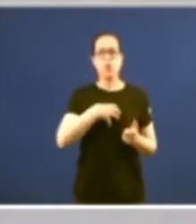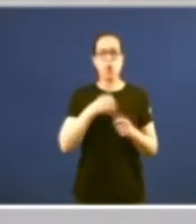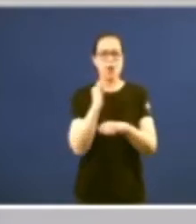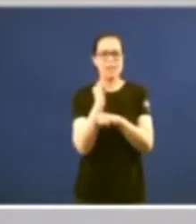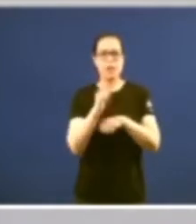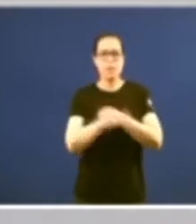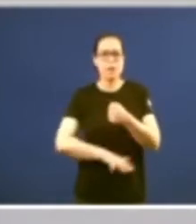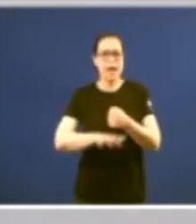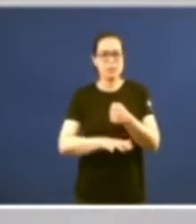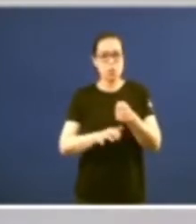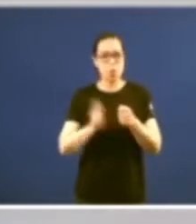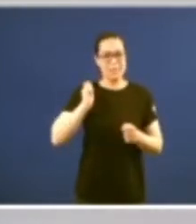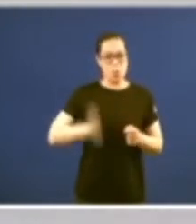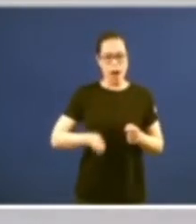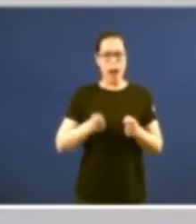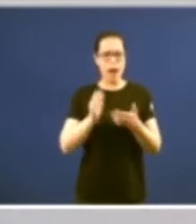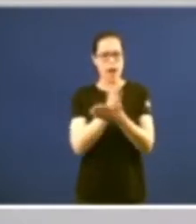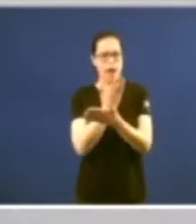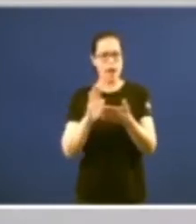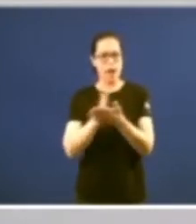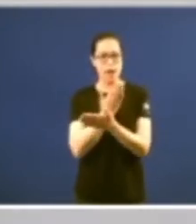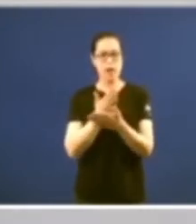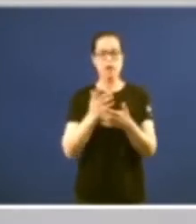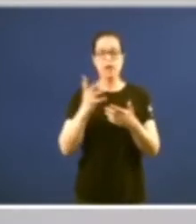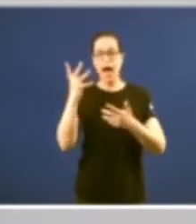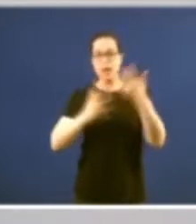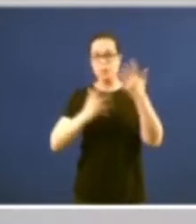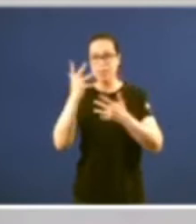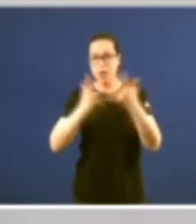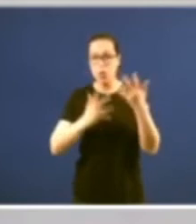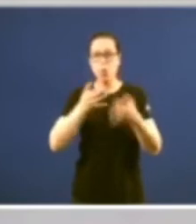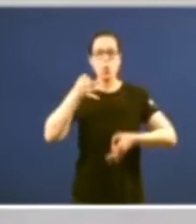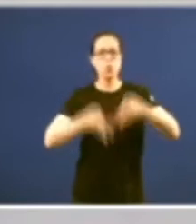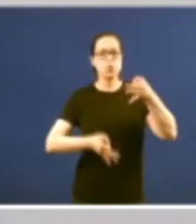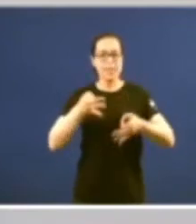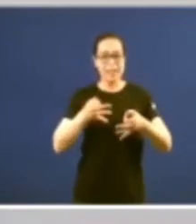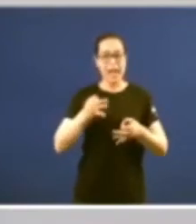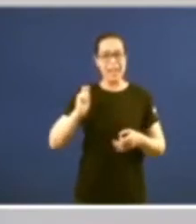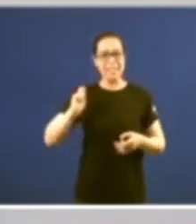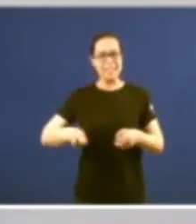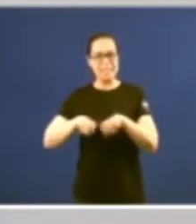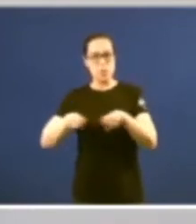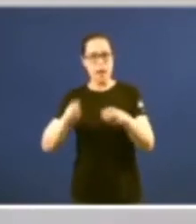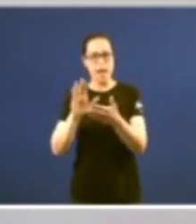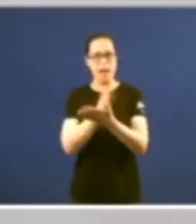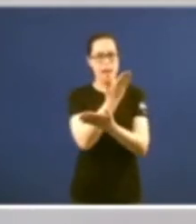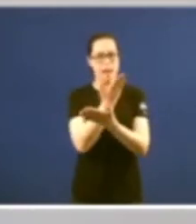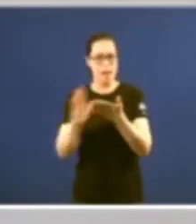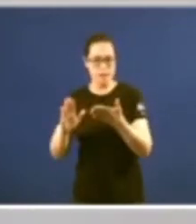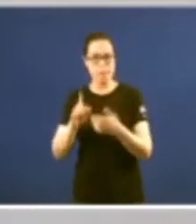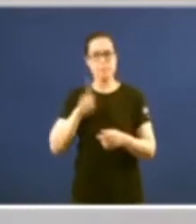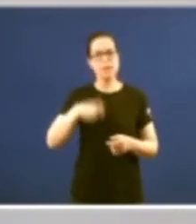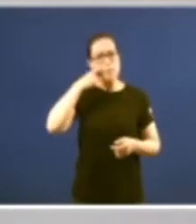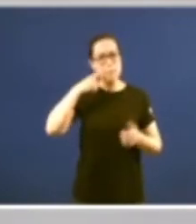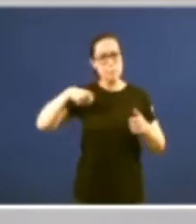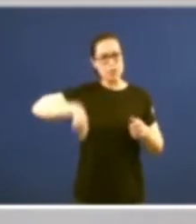básica del juez o del tribunal de lo que es la administración de la administración de justicia la dotación de medios personales en